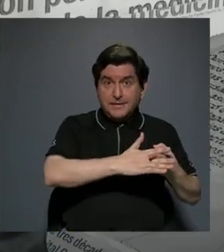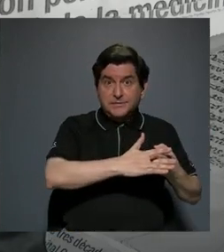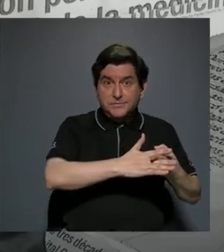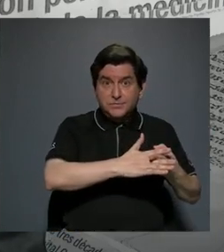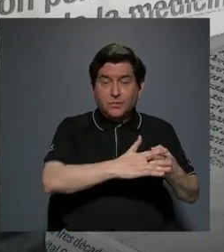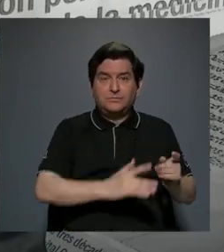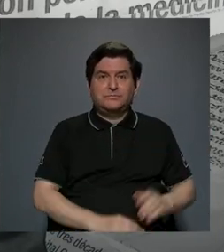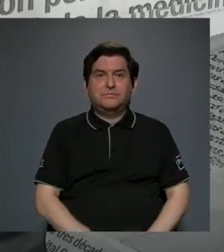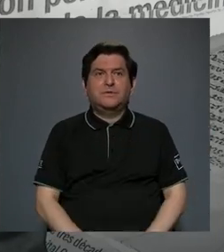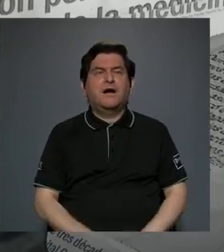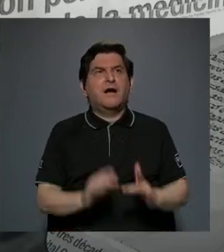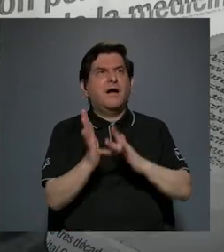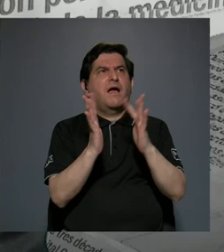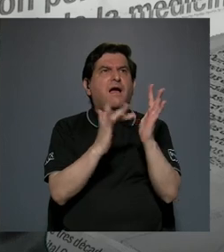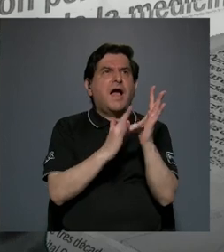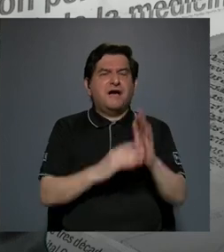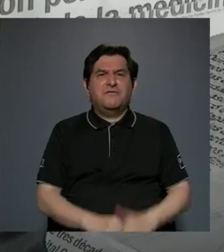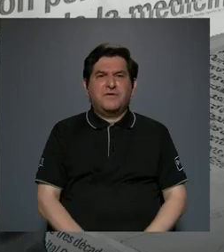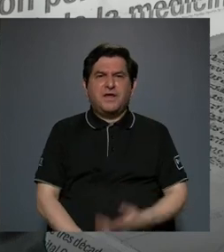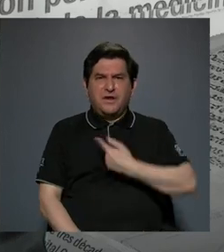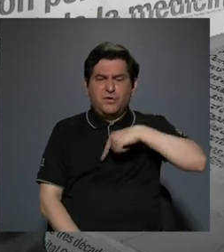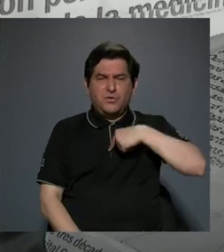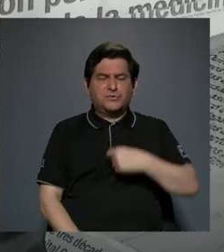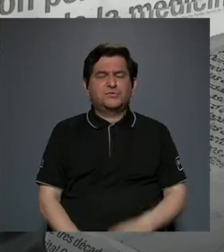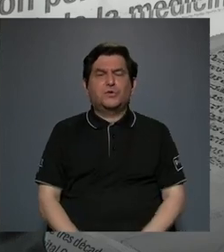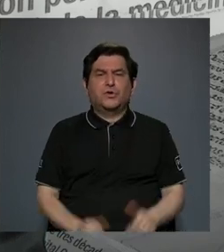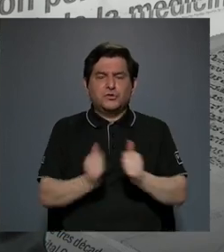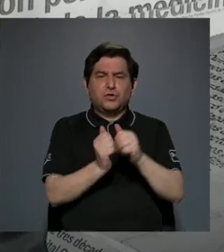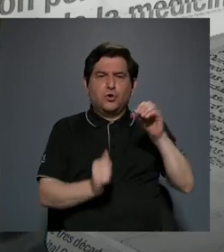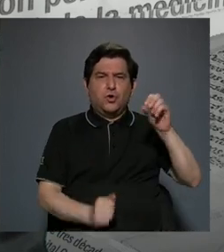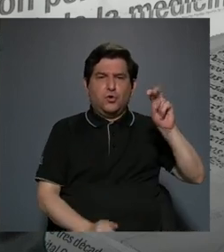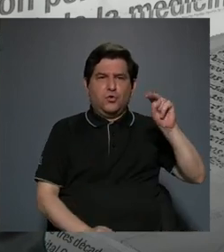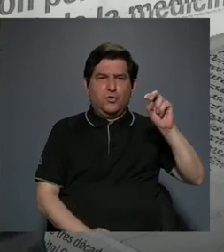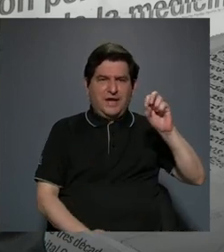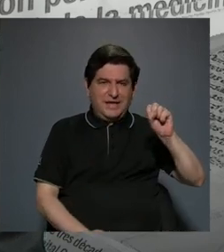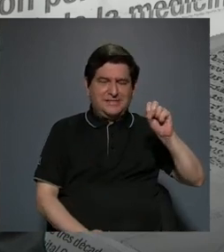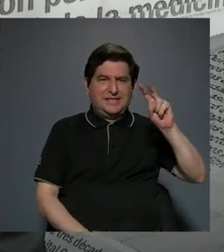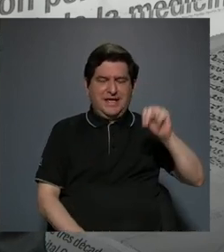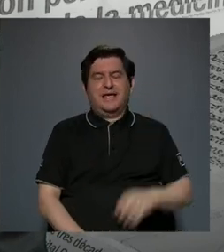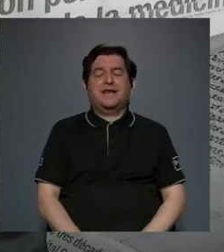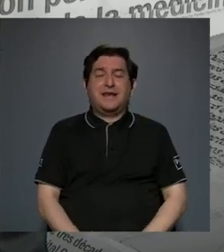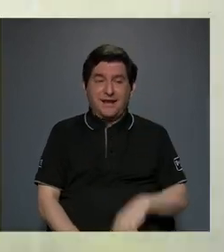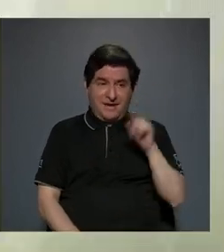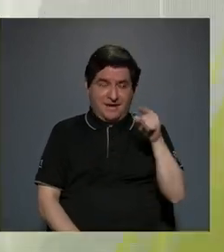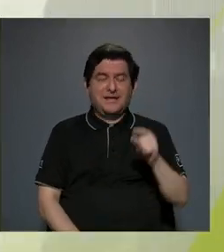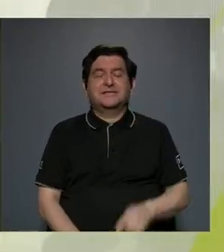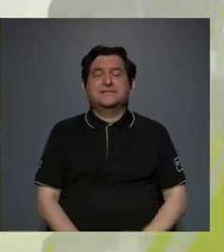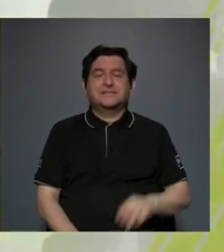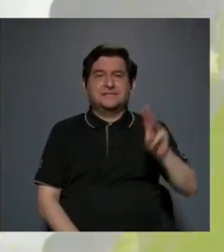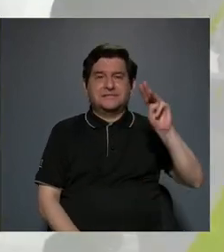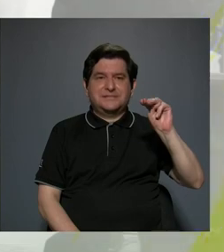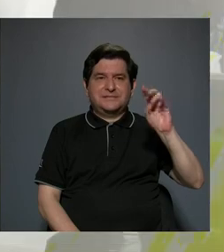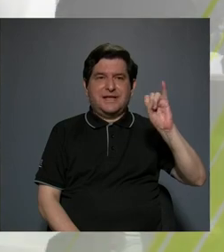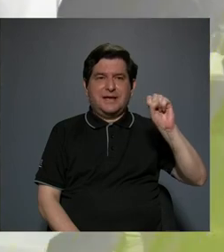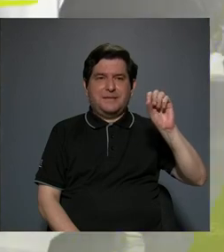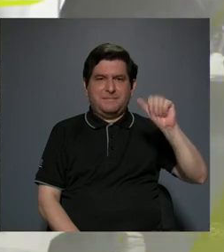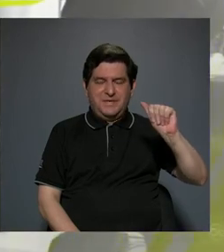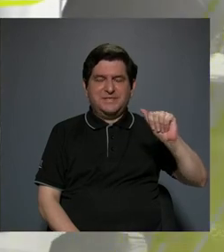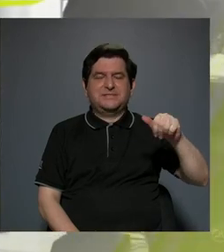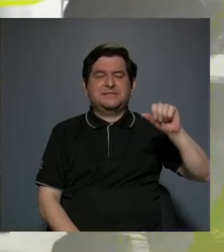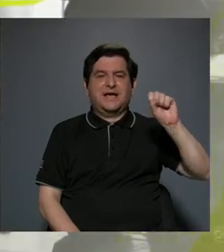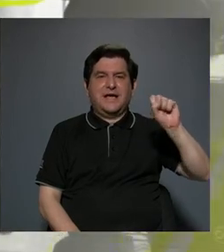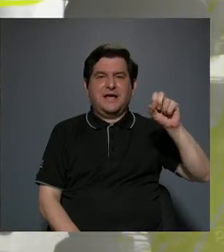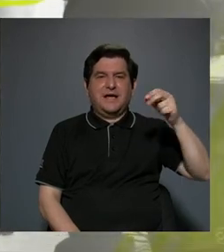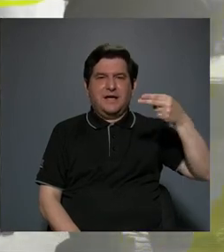en abril cuando interpretamos con la Sinfónica Nacional la misa en sol de Schubert, lo mismo con lo que se estrenó el